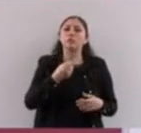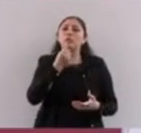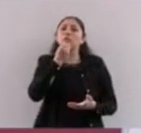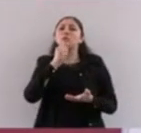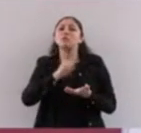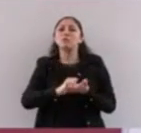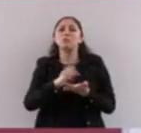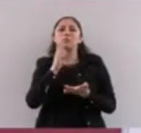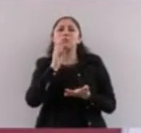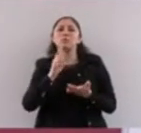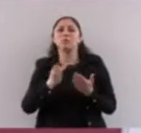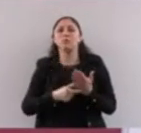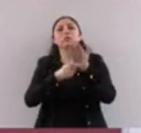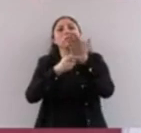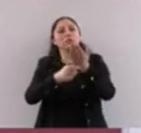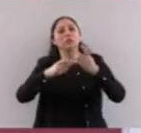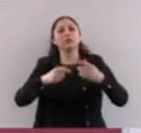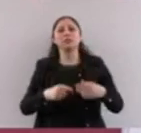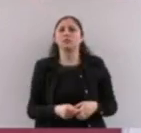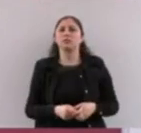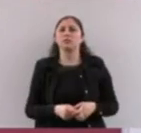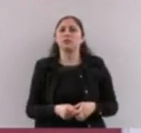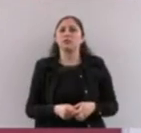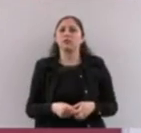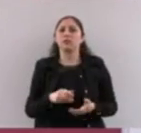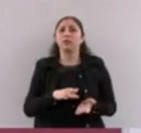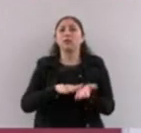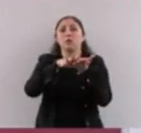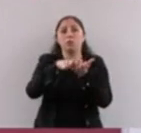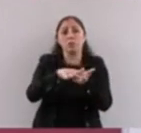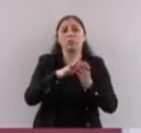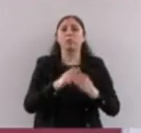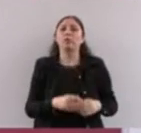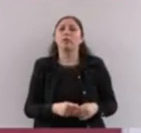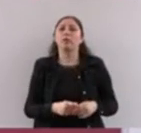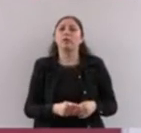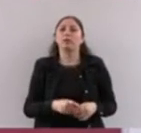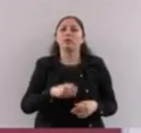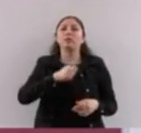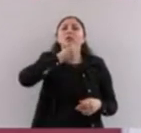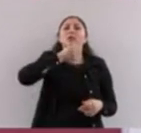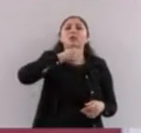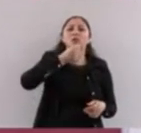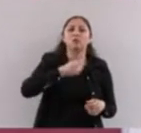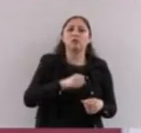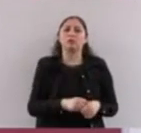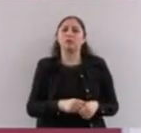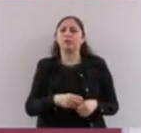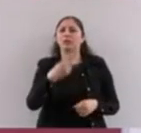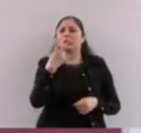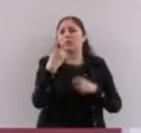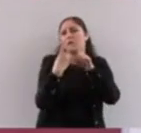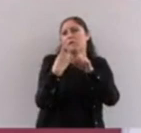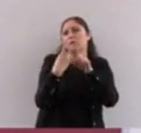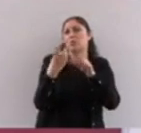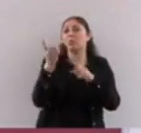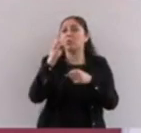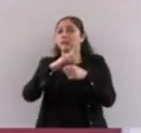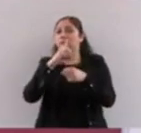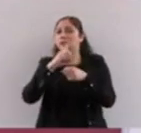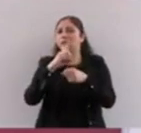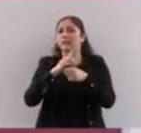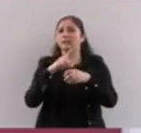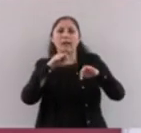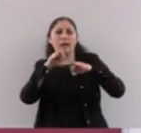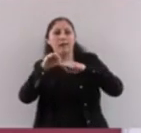pensión de adulto mayor, pues me encargo desde que el presidente lo eligieron, a los dos días nos llamó y nos